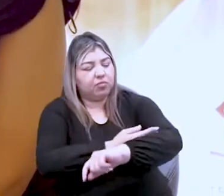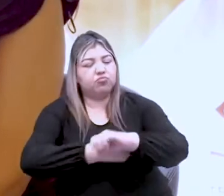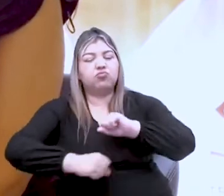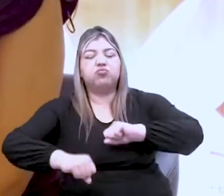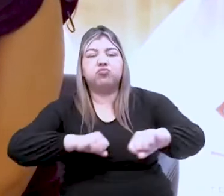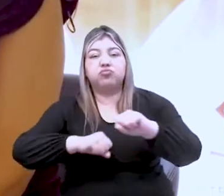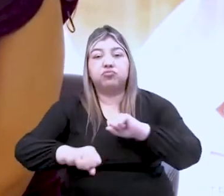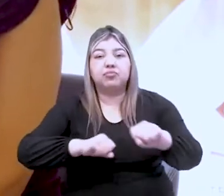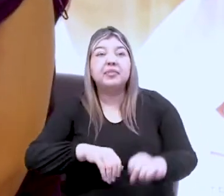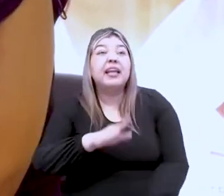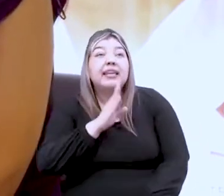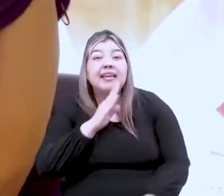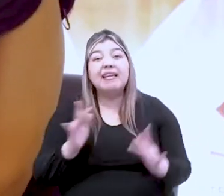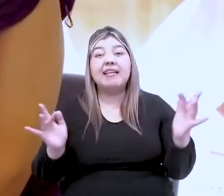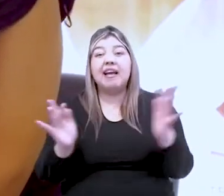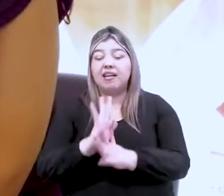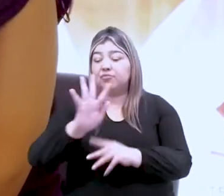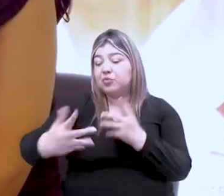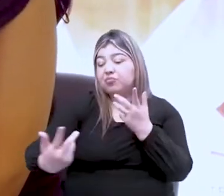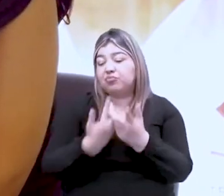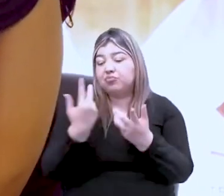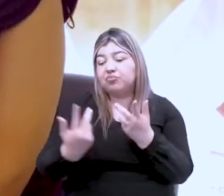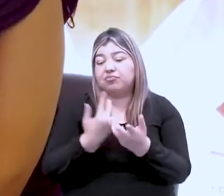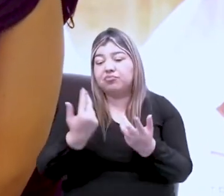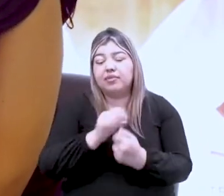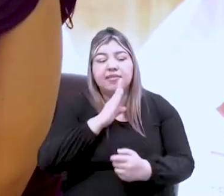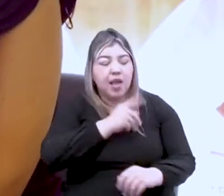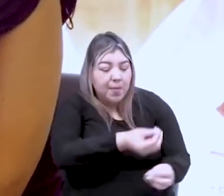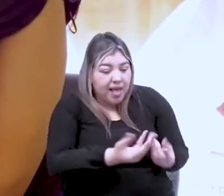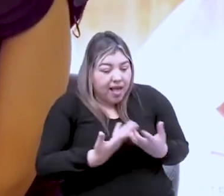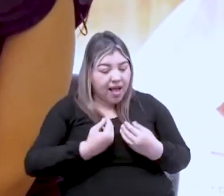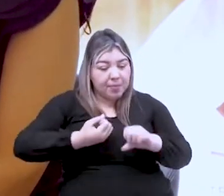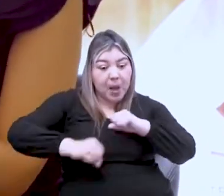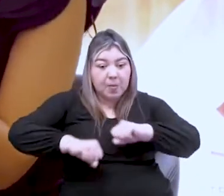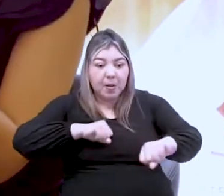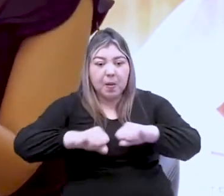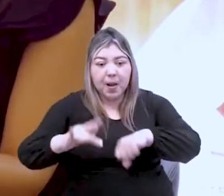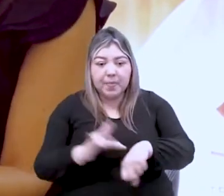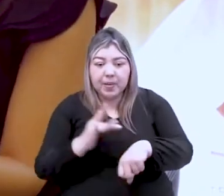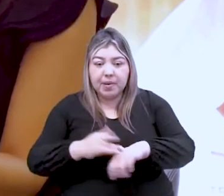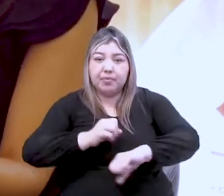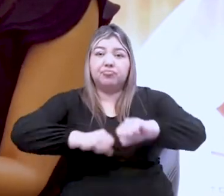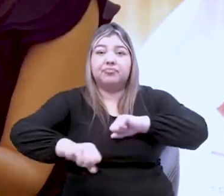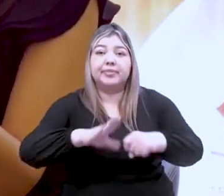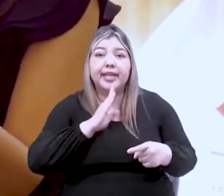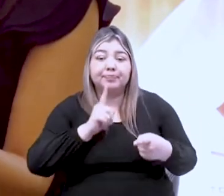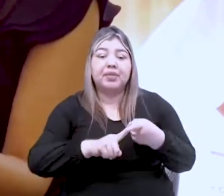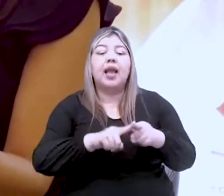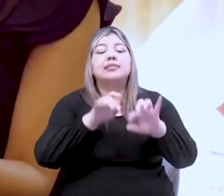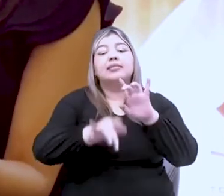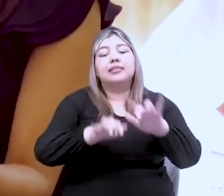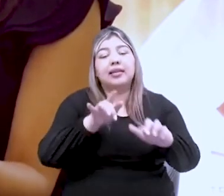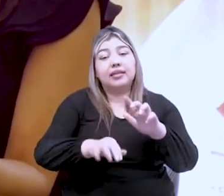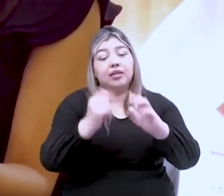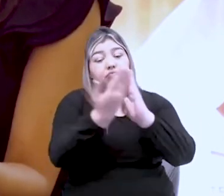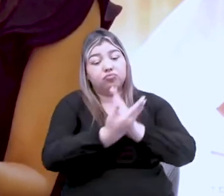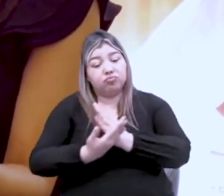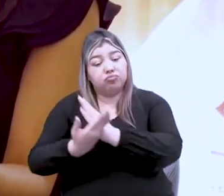¿Quiénes son los protagonistas del sistema? Los que nos mueven, los que nos alientan. Secretarios de Educación, porque tenemos una educación